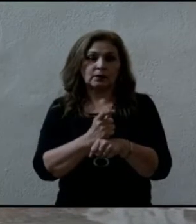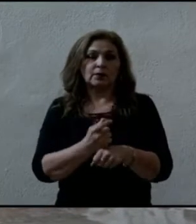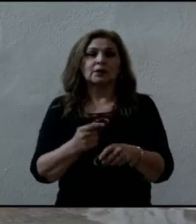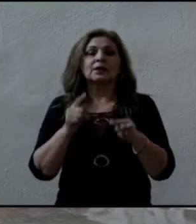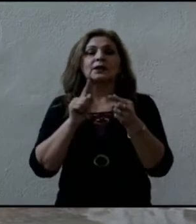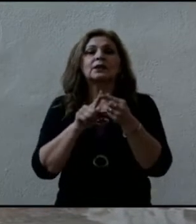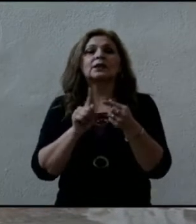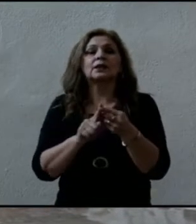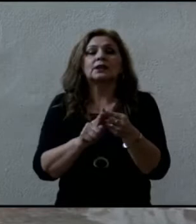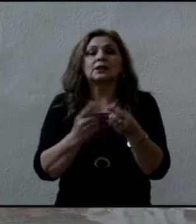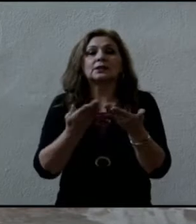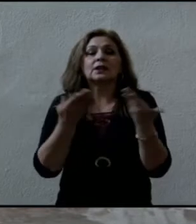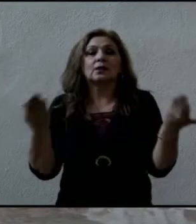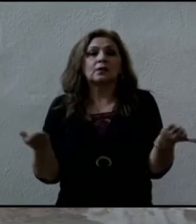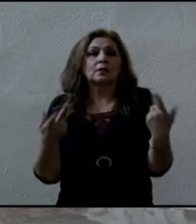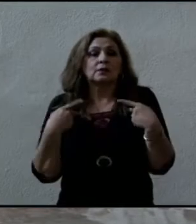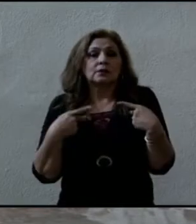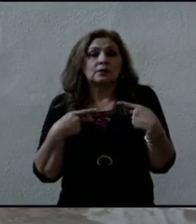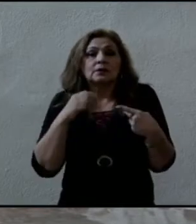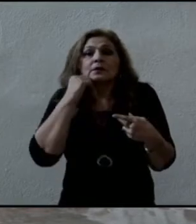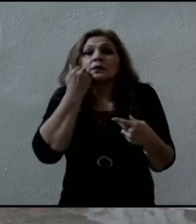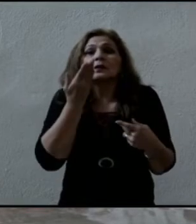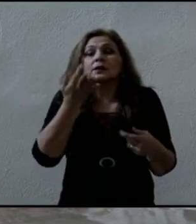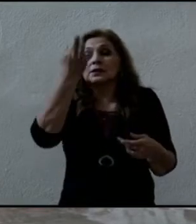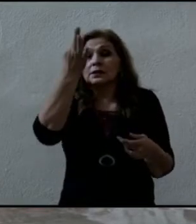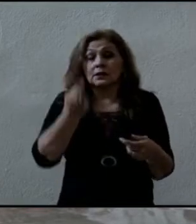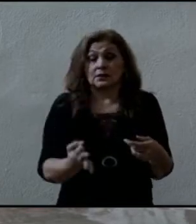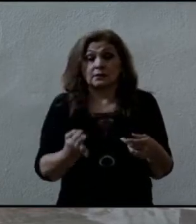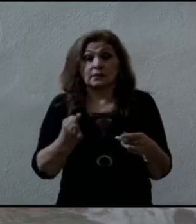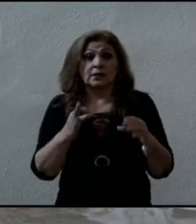hoy? Casi nadie.